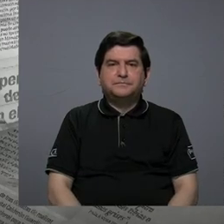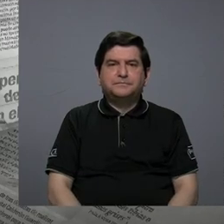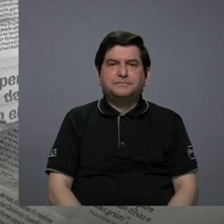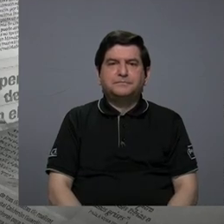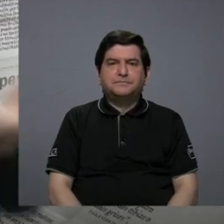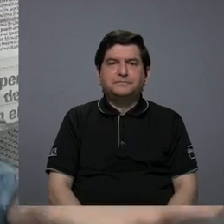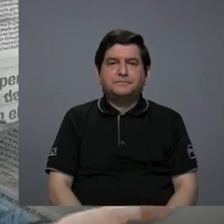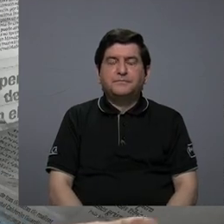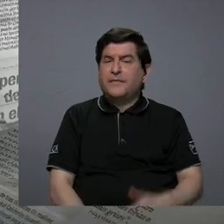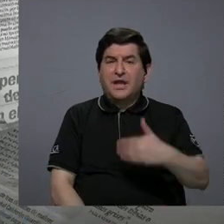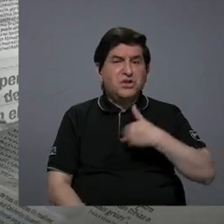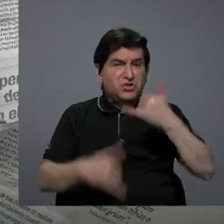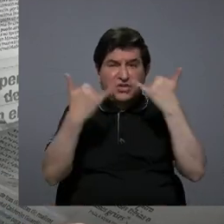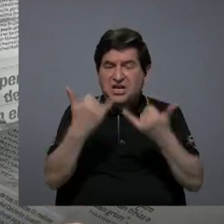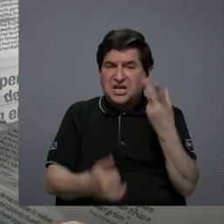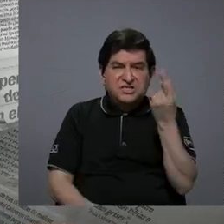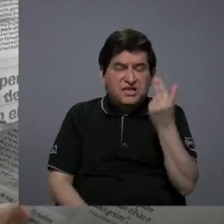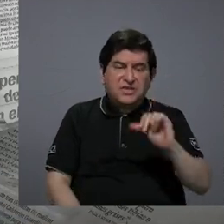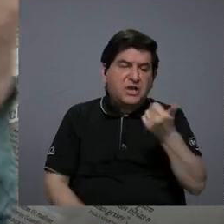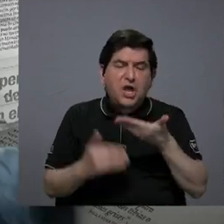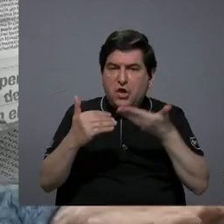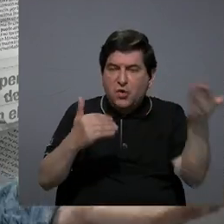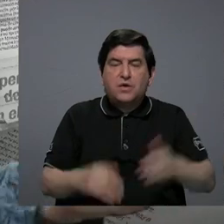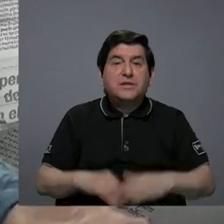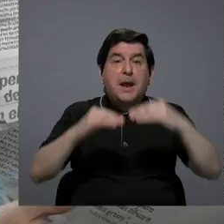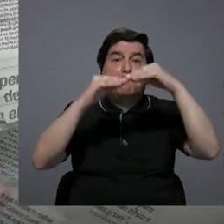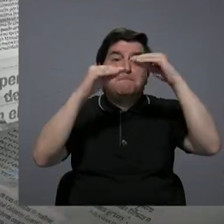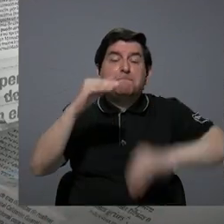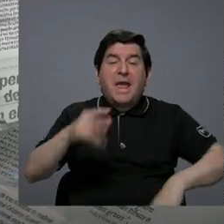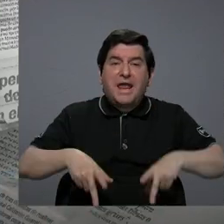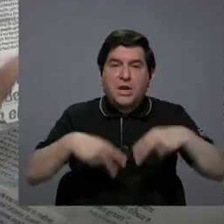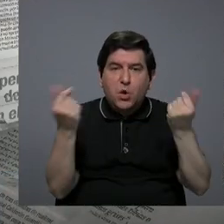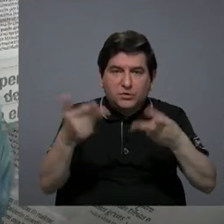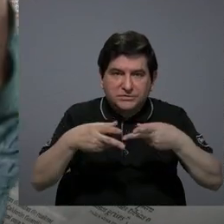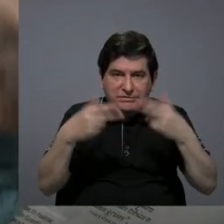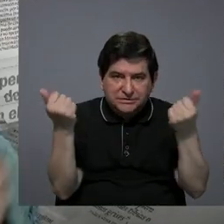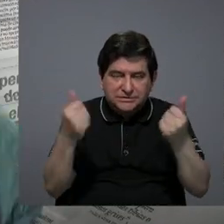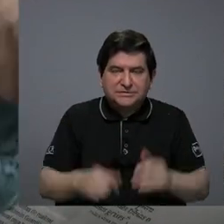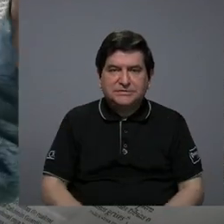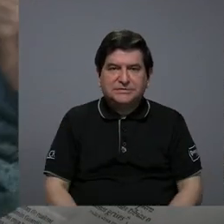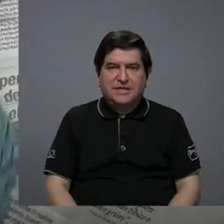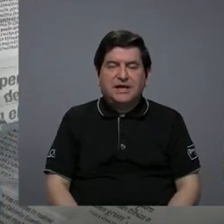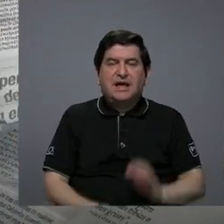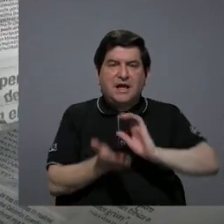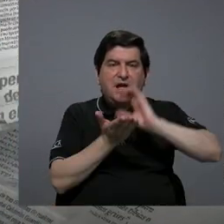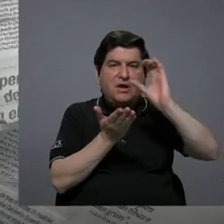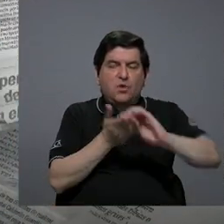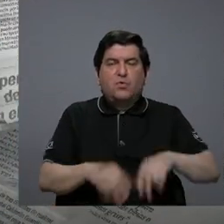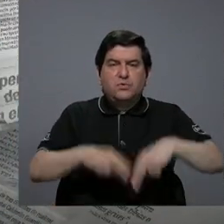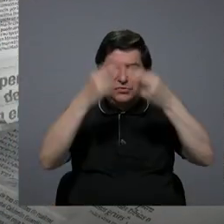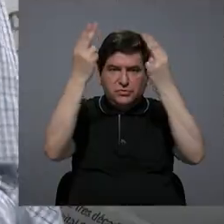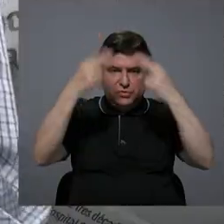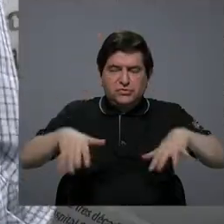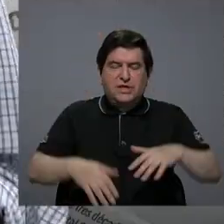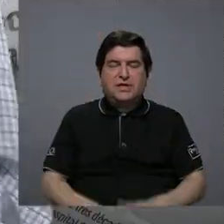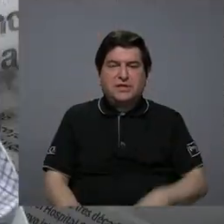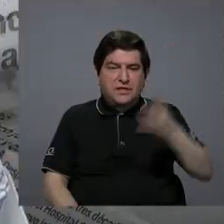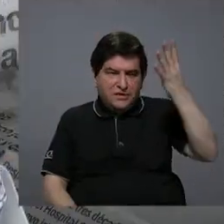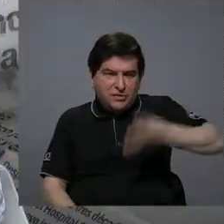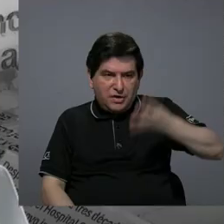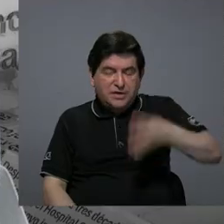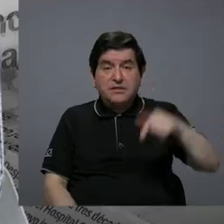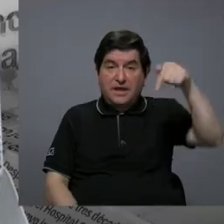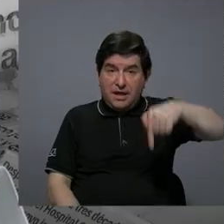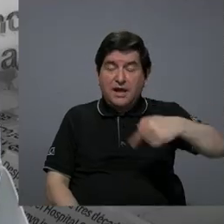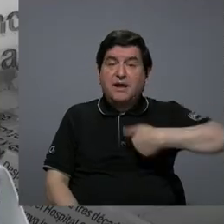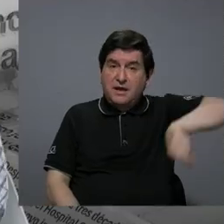si no tienen ya dinero para otras cosas menos lo van a gastar en bajar cursos en línea no pero aquí tenemos y